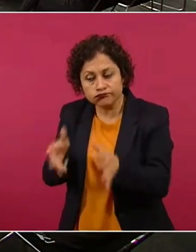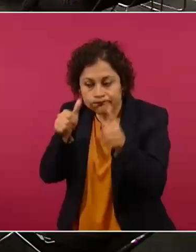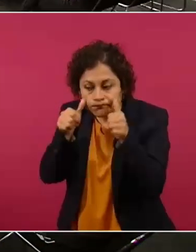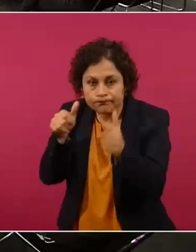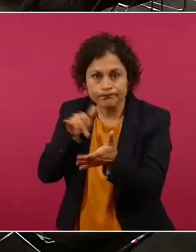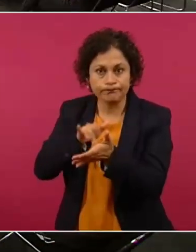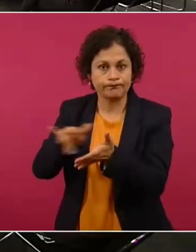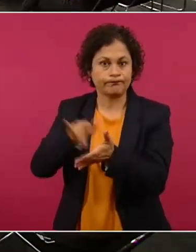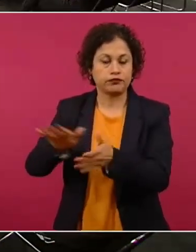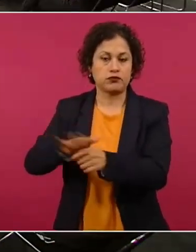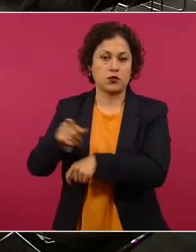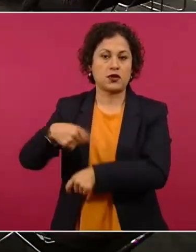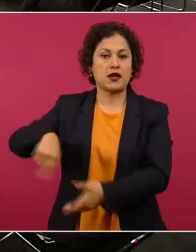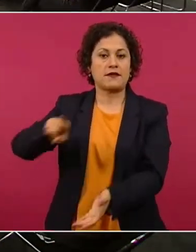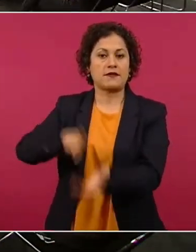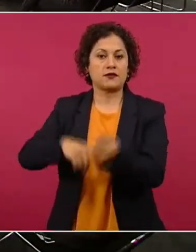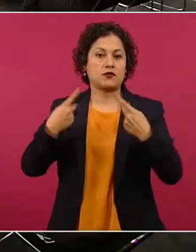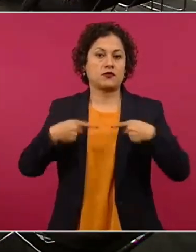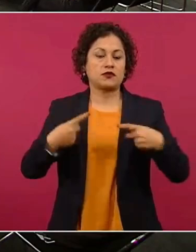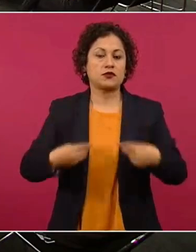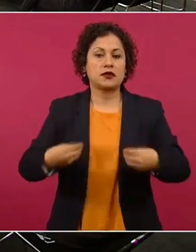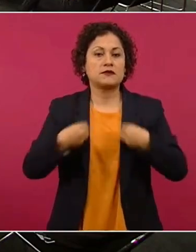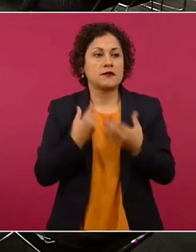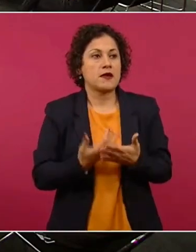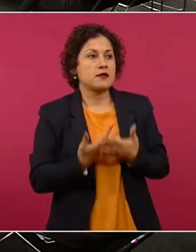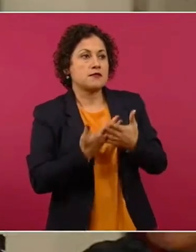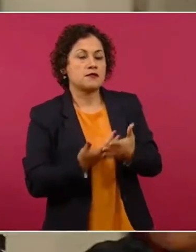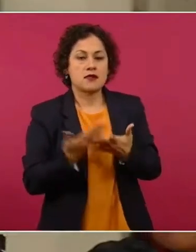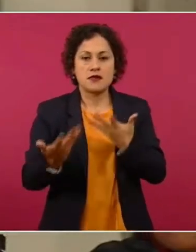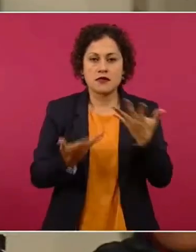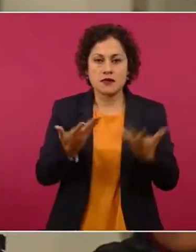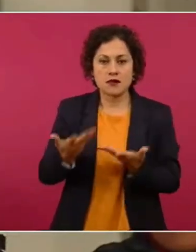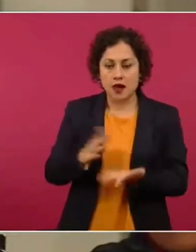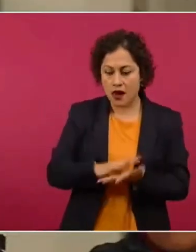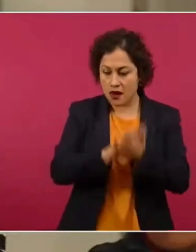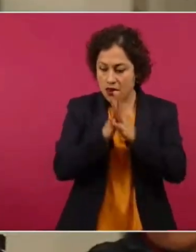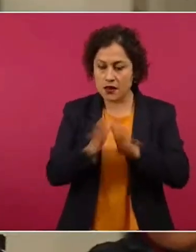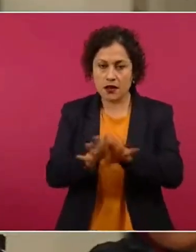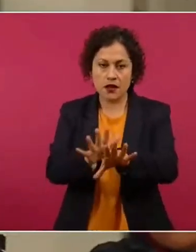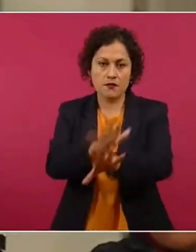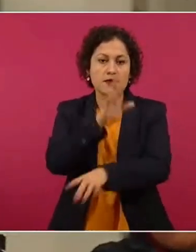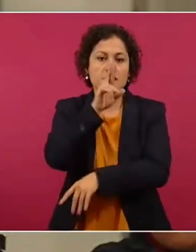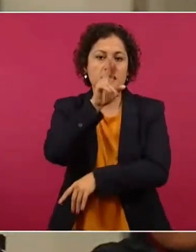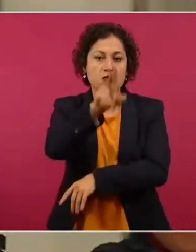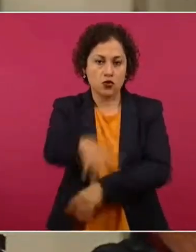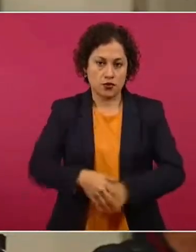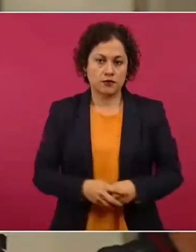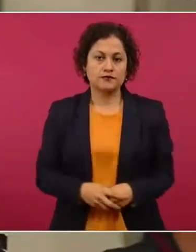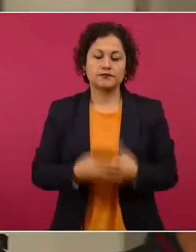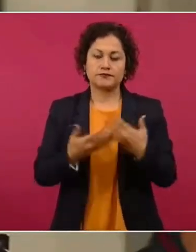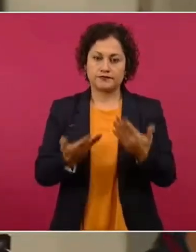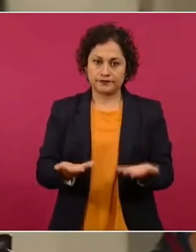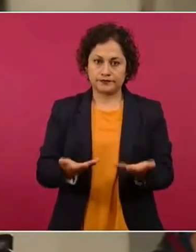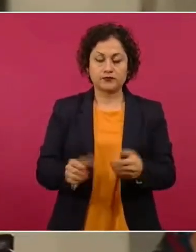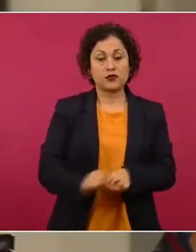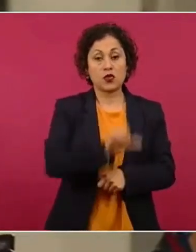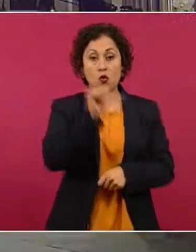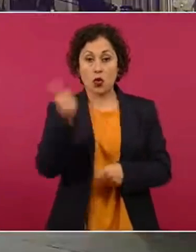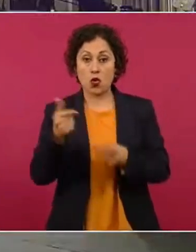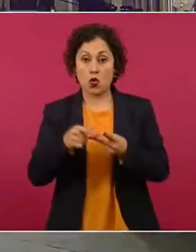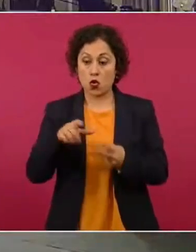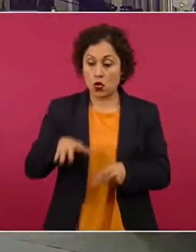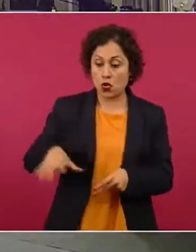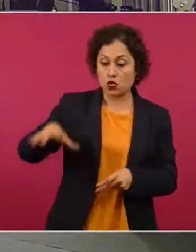que bueno, los ciudadanos de Navojoa pues están a la expectativa de que las cosas también vayan muy bien en ese municipio. En otro caso